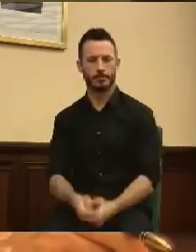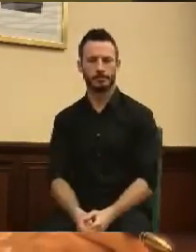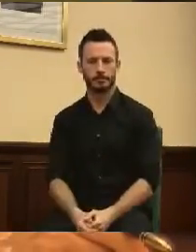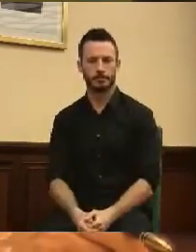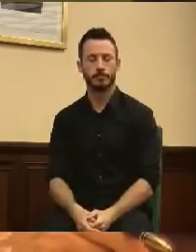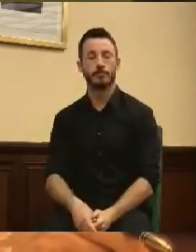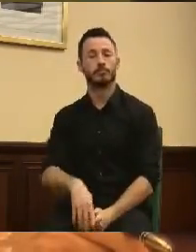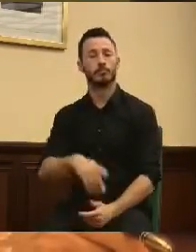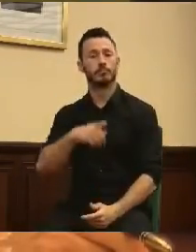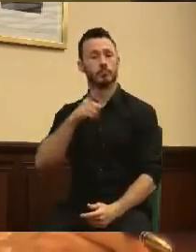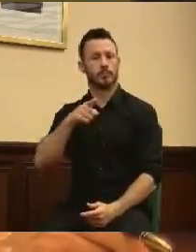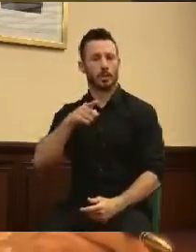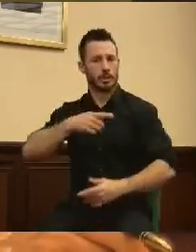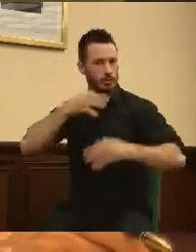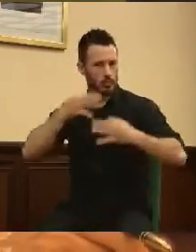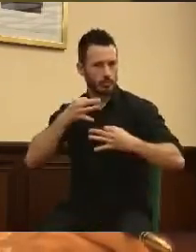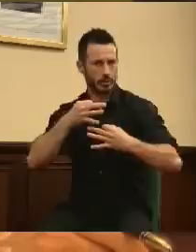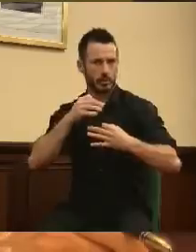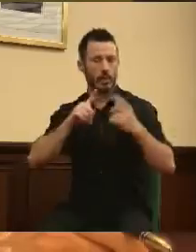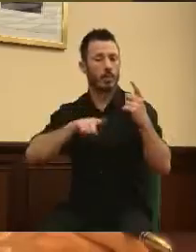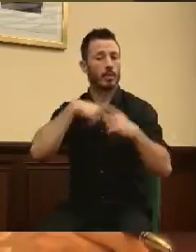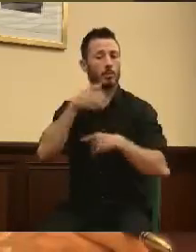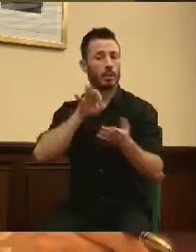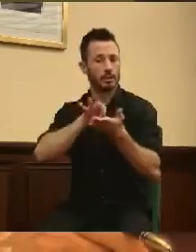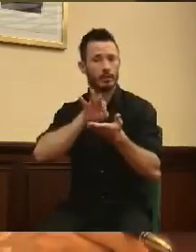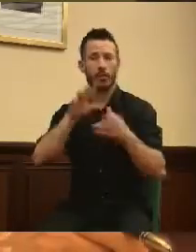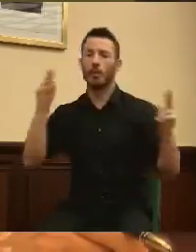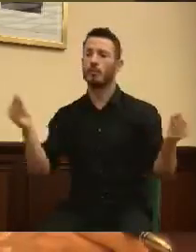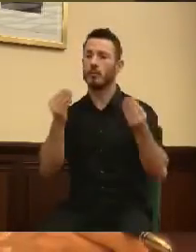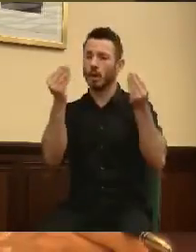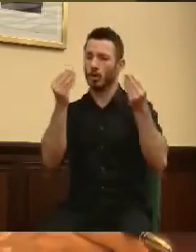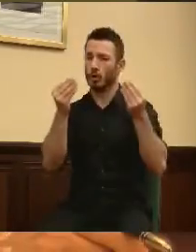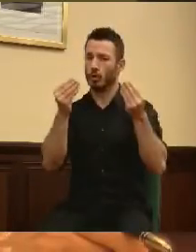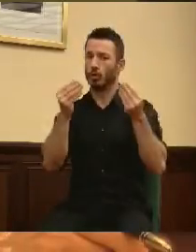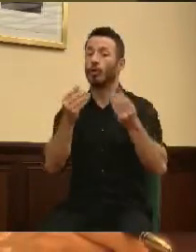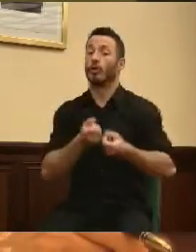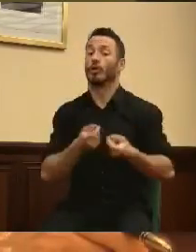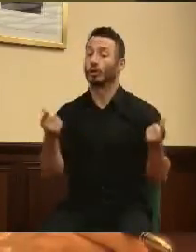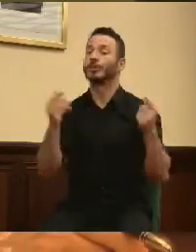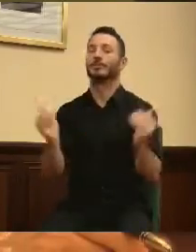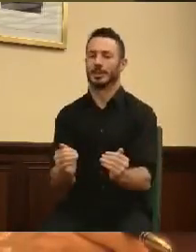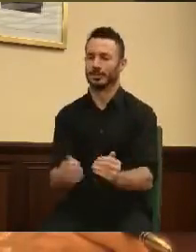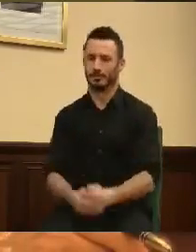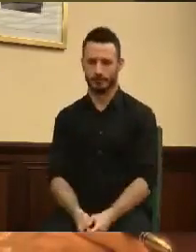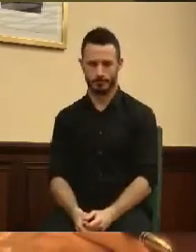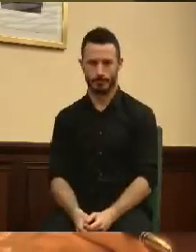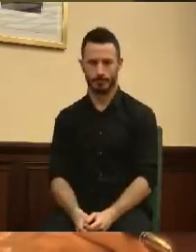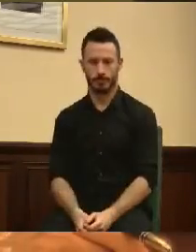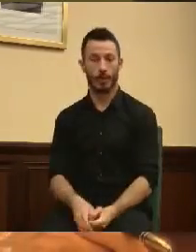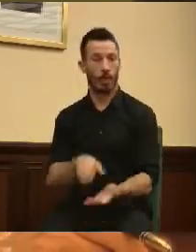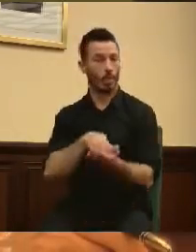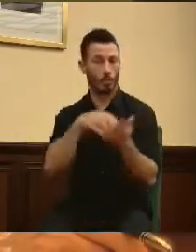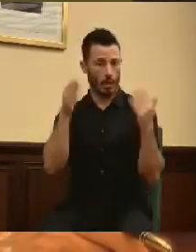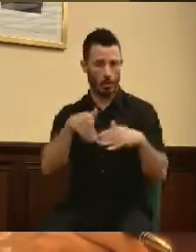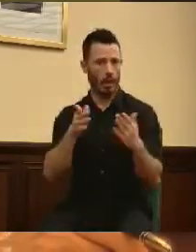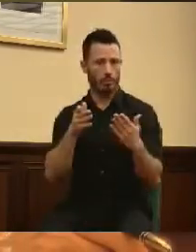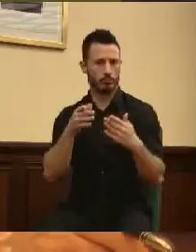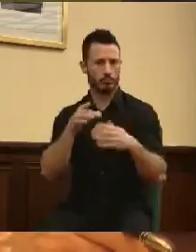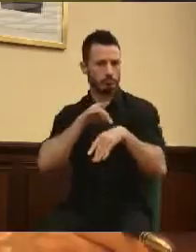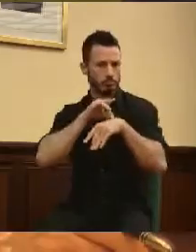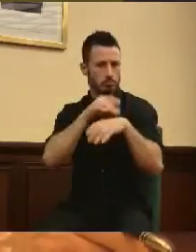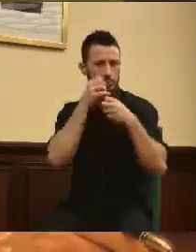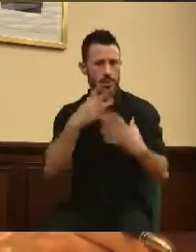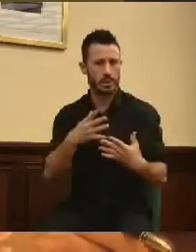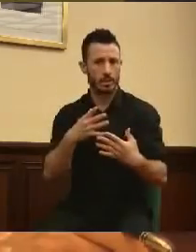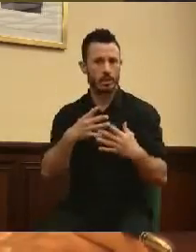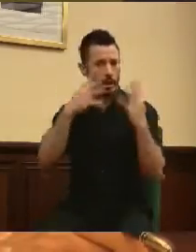Y con toda seguridad redundará en mejores servicios con menor coste. Sin duda vamos por el buen camino, las